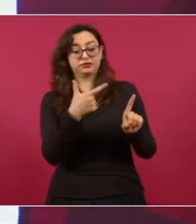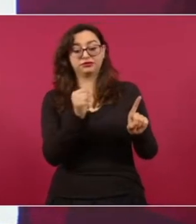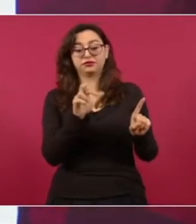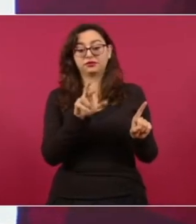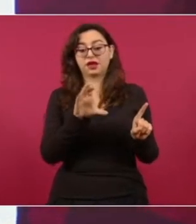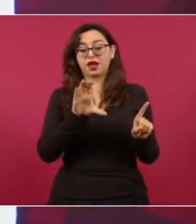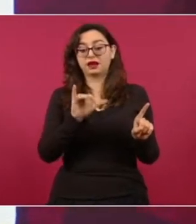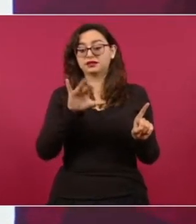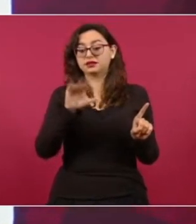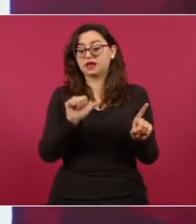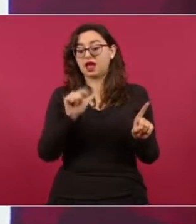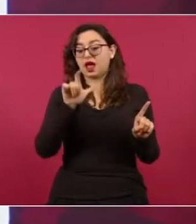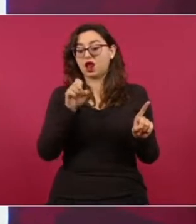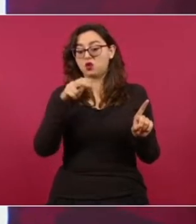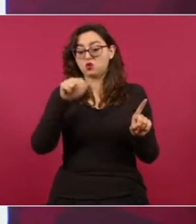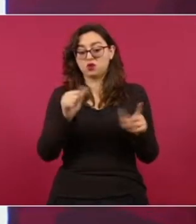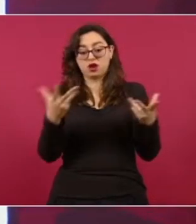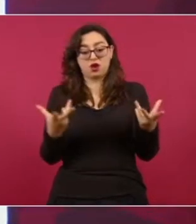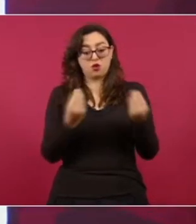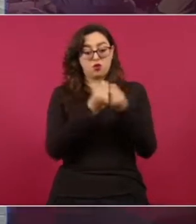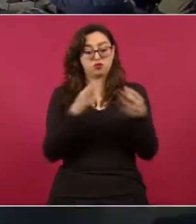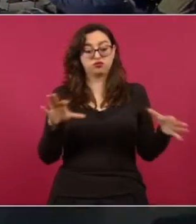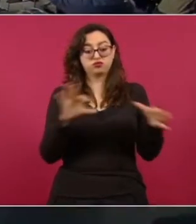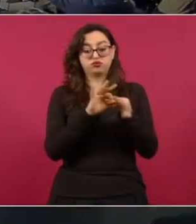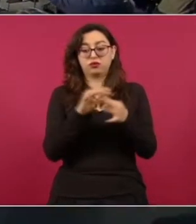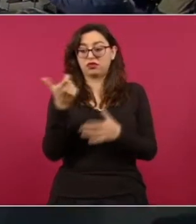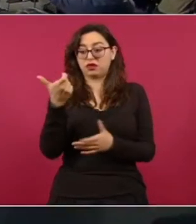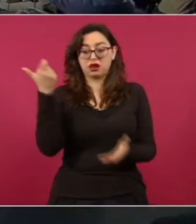El PAN le daba dinero a García Luna.